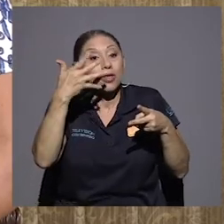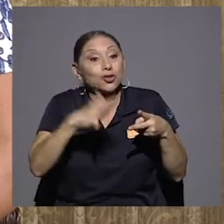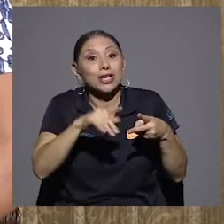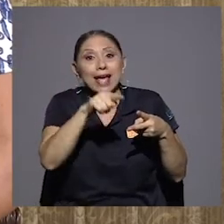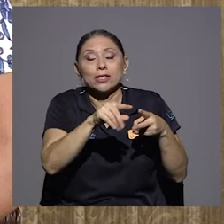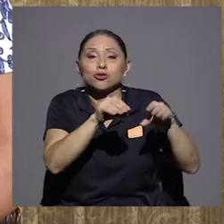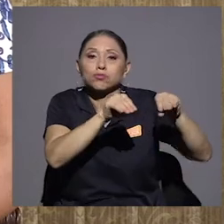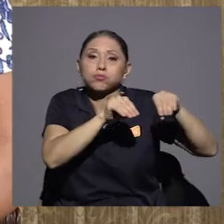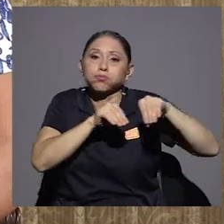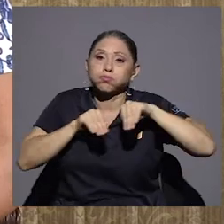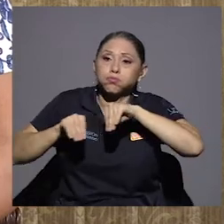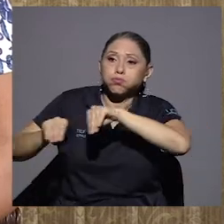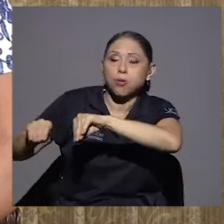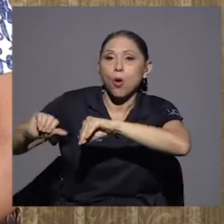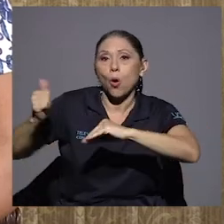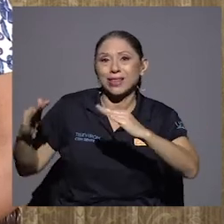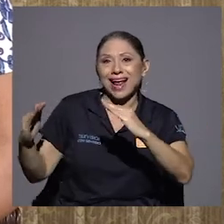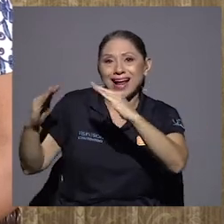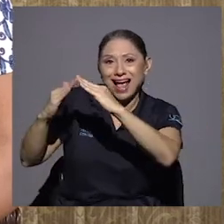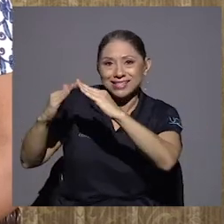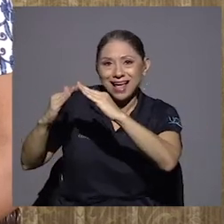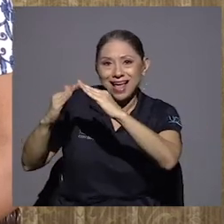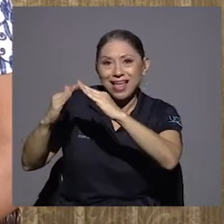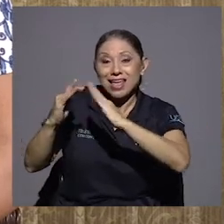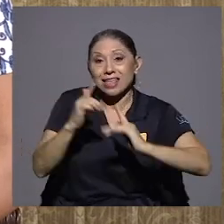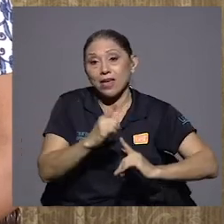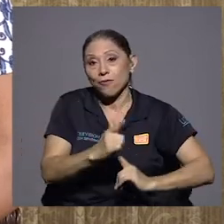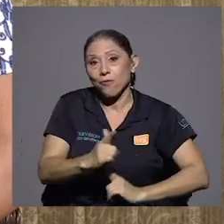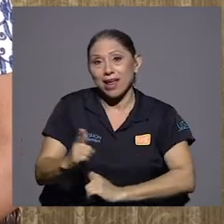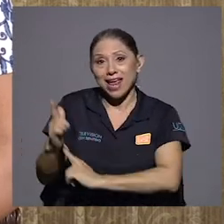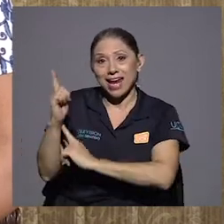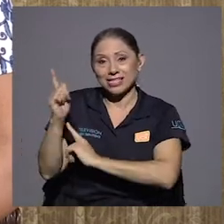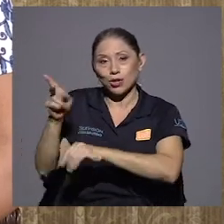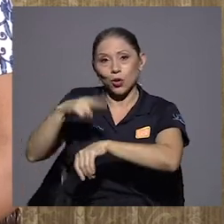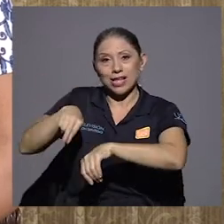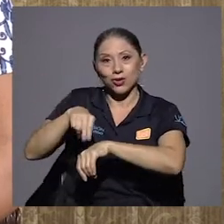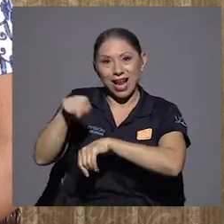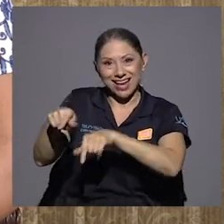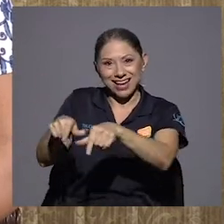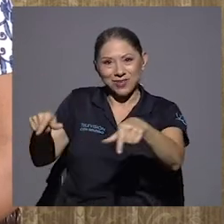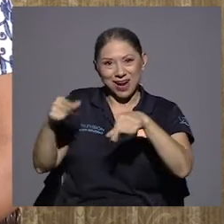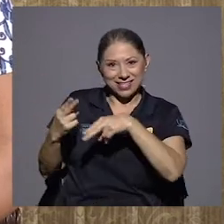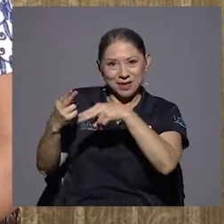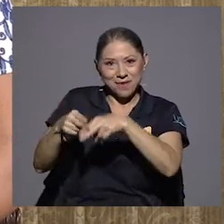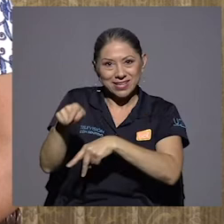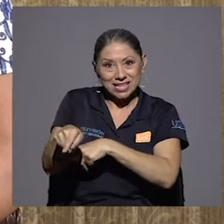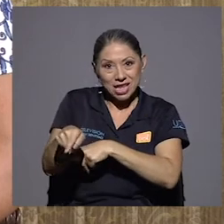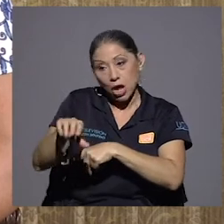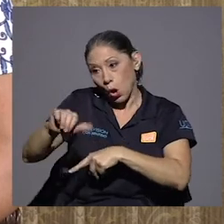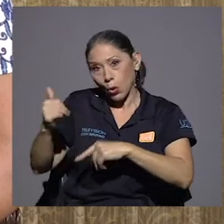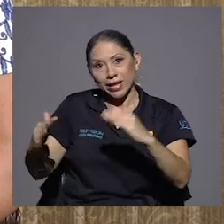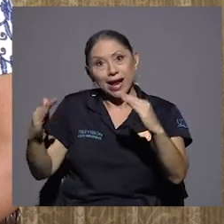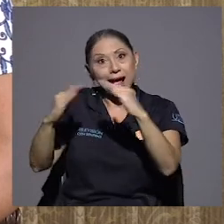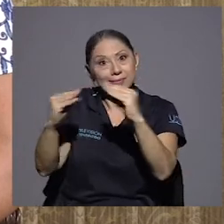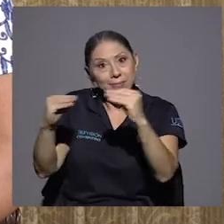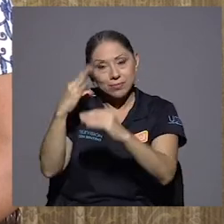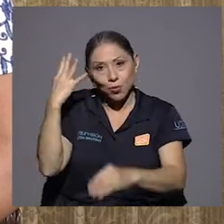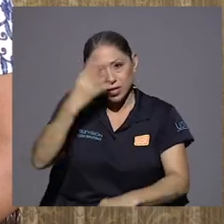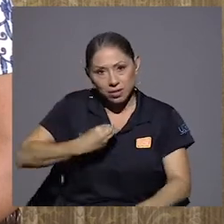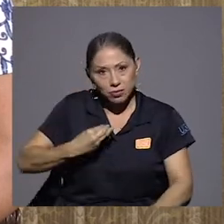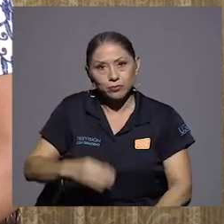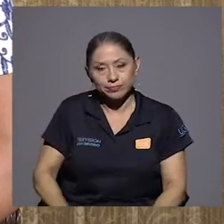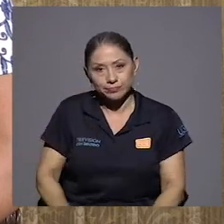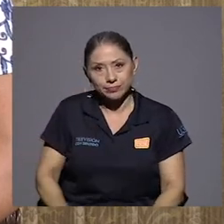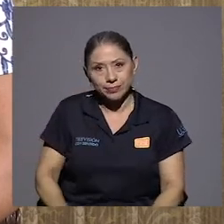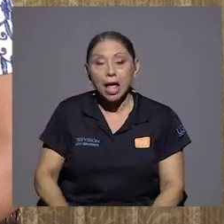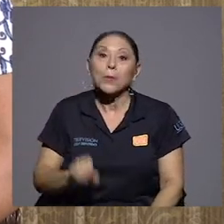casa, que fue en Ejército Nacional, al otro apartamento, era un apartamento más bonito, ¿verdad? Sí